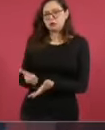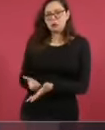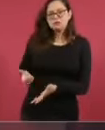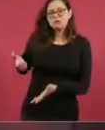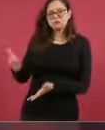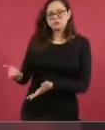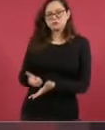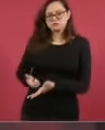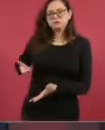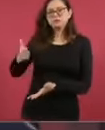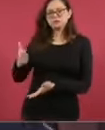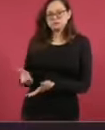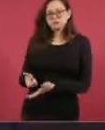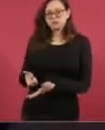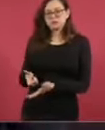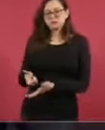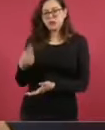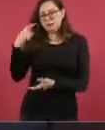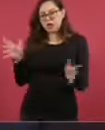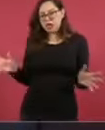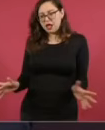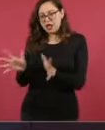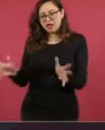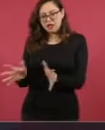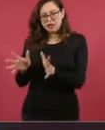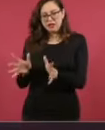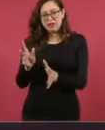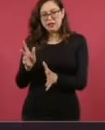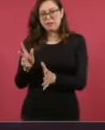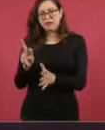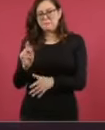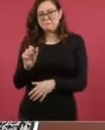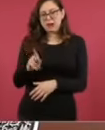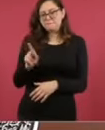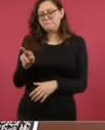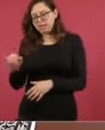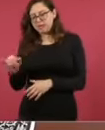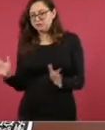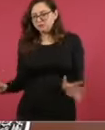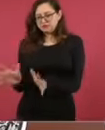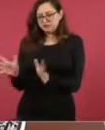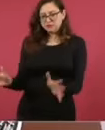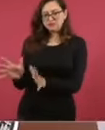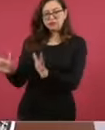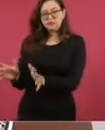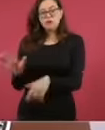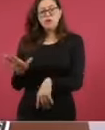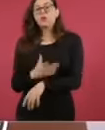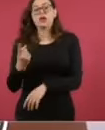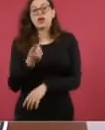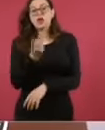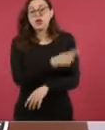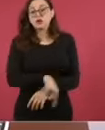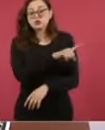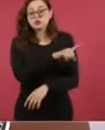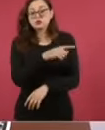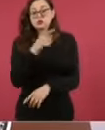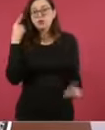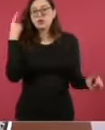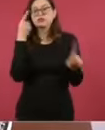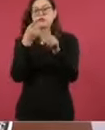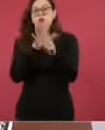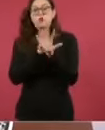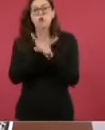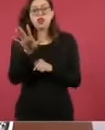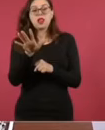era que se reformara la Constitución y